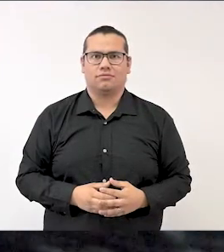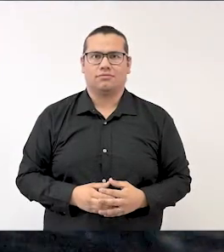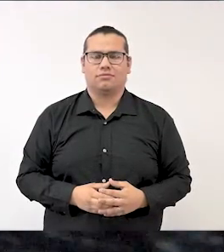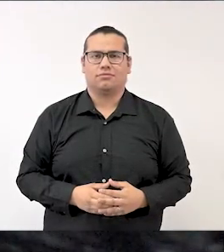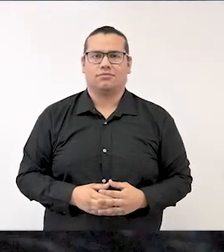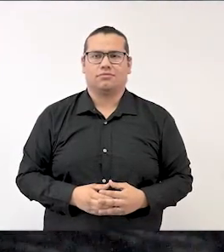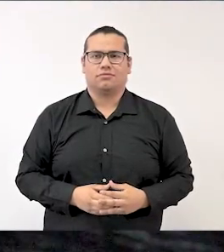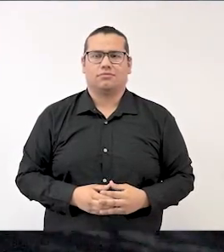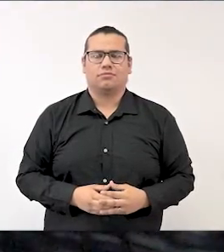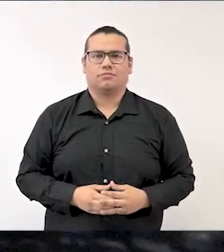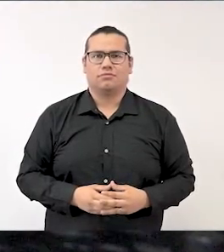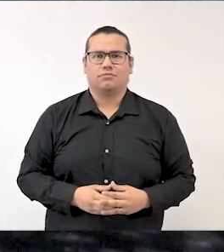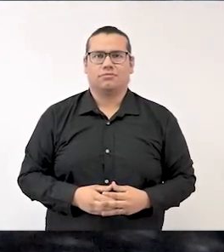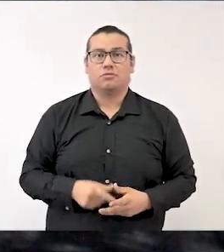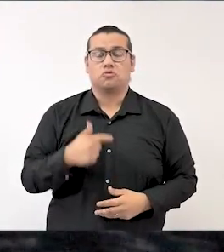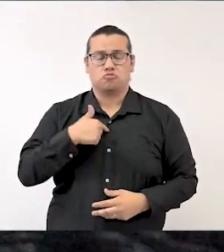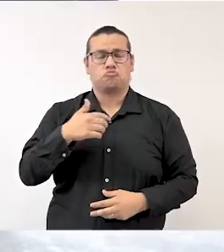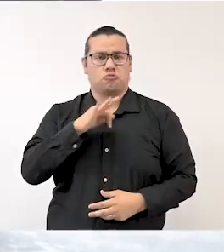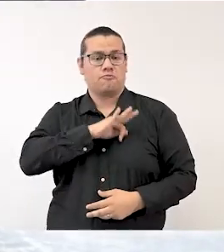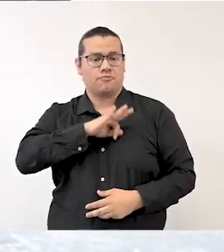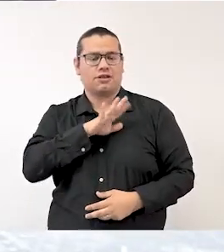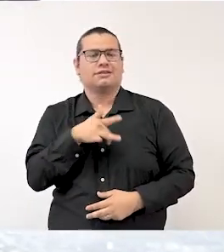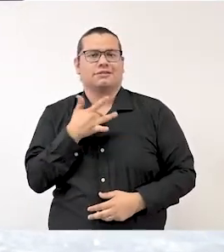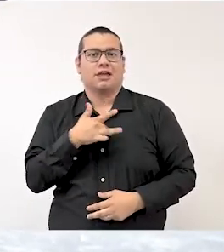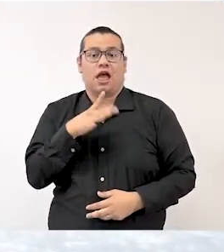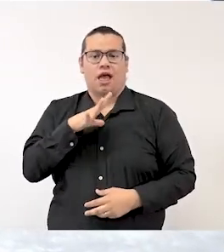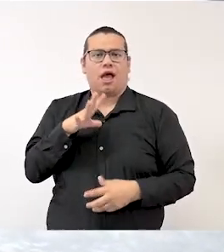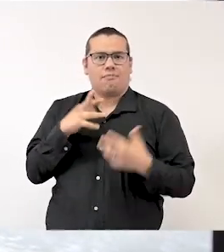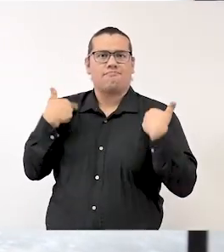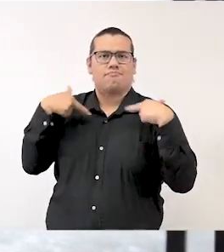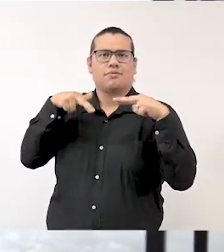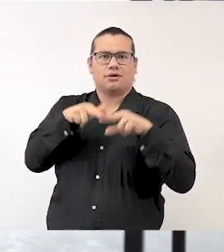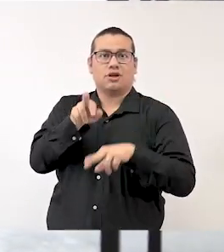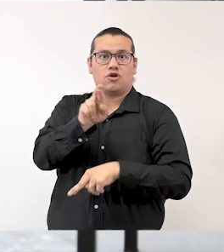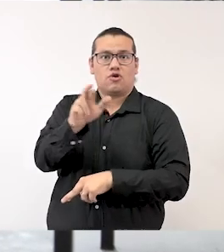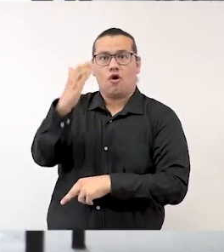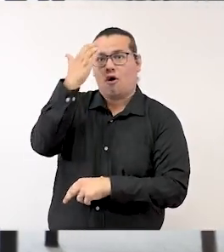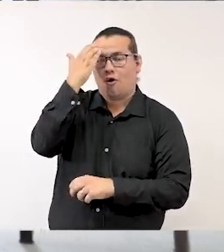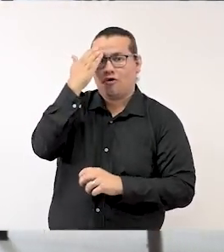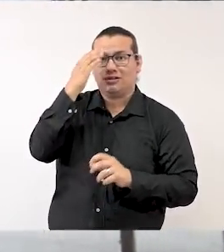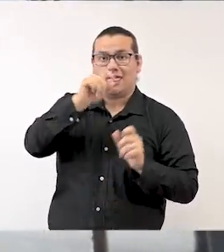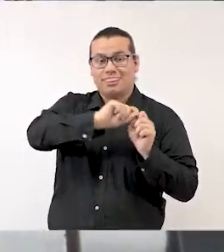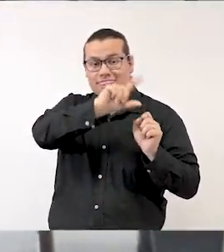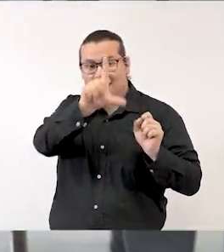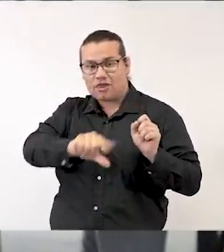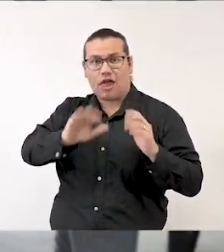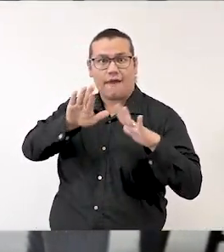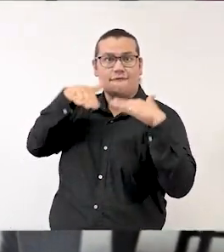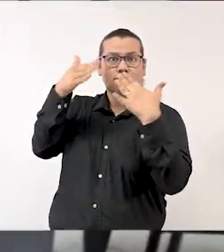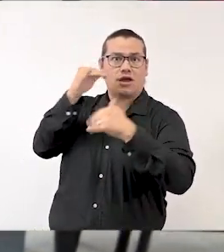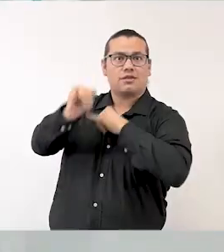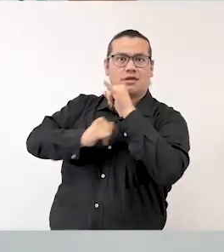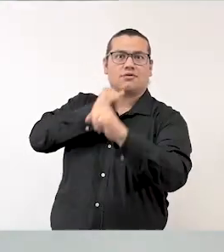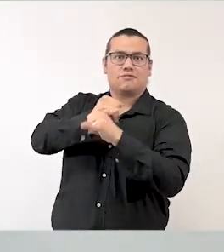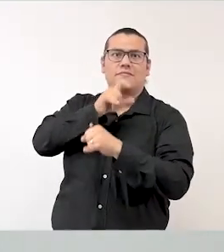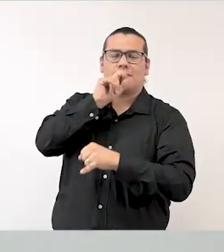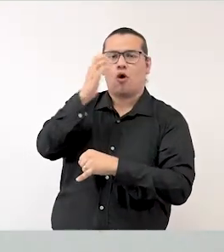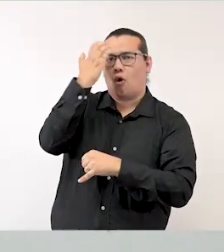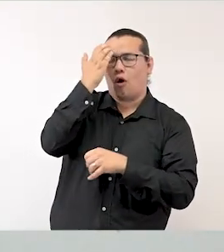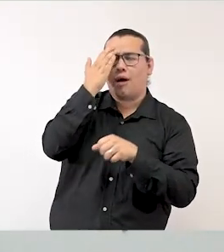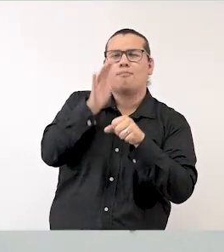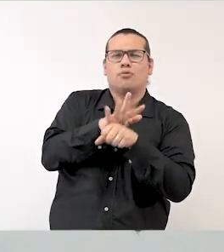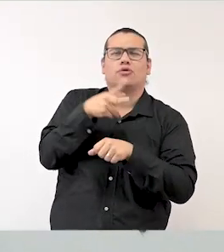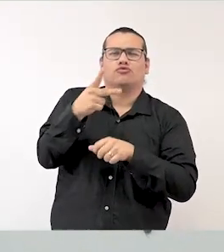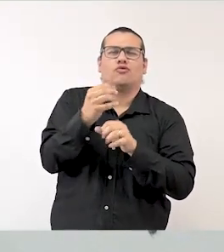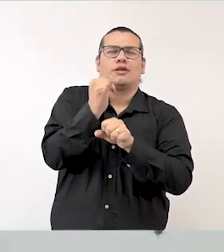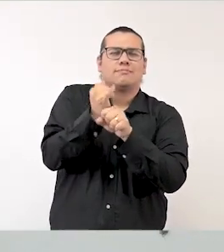Me hace feliz tener docentes que son reconocidos a nivel nacional e internacional por su calidad académica en docencia e investigación.